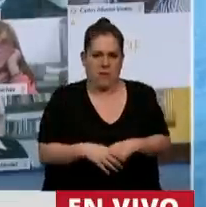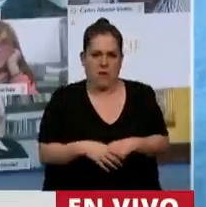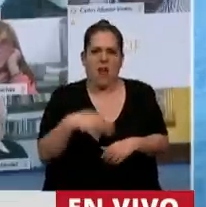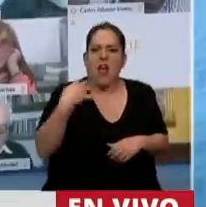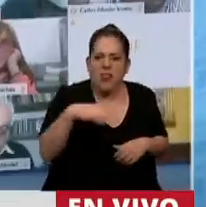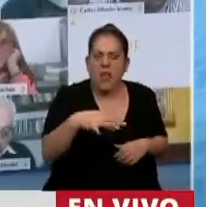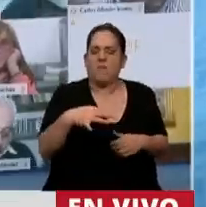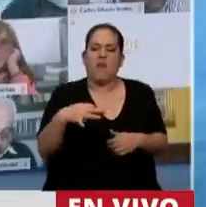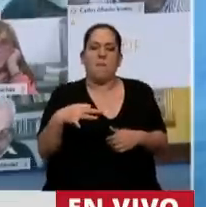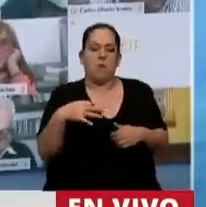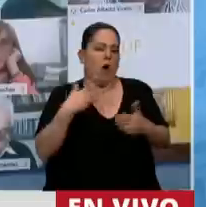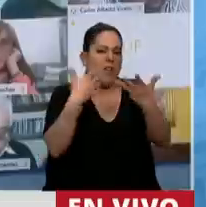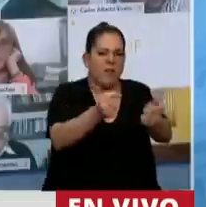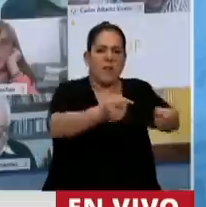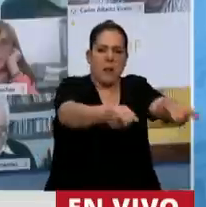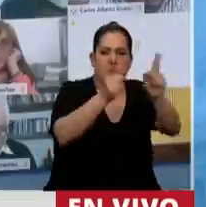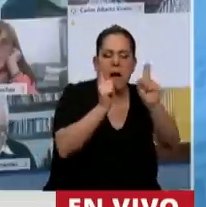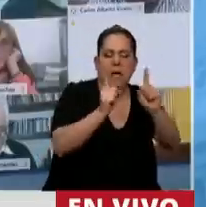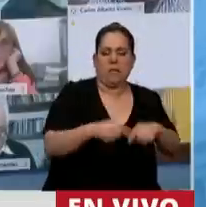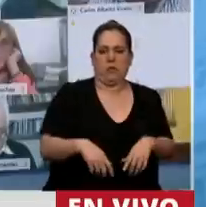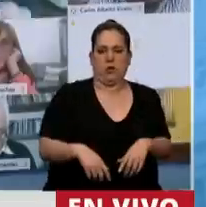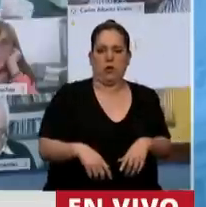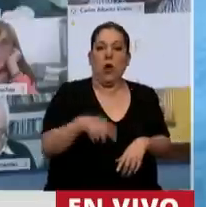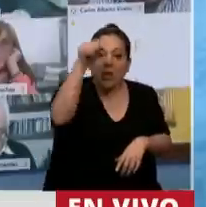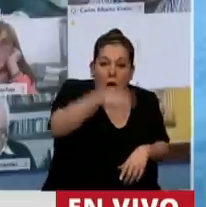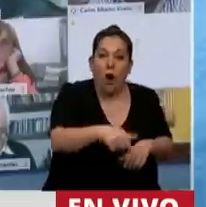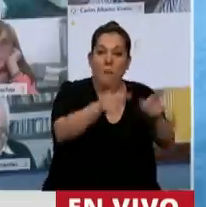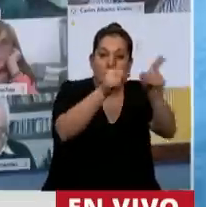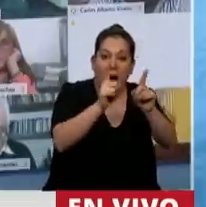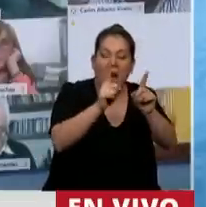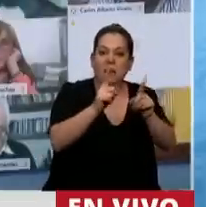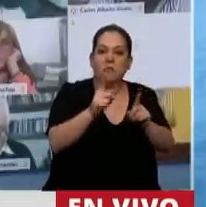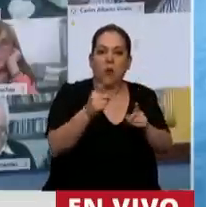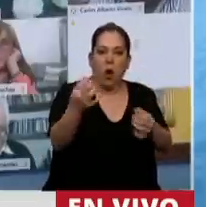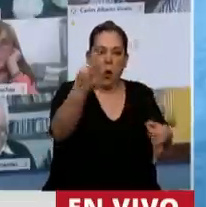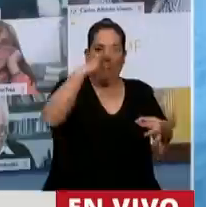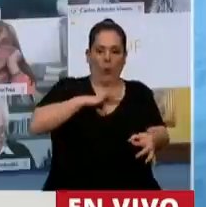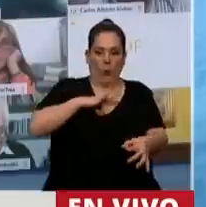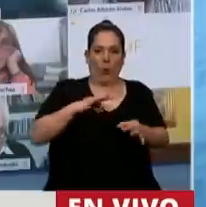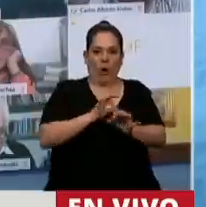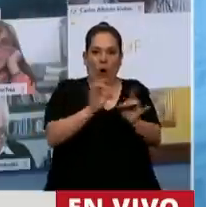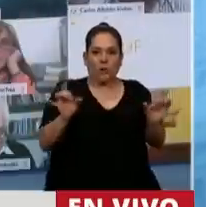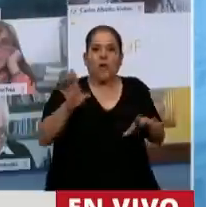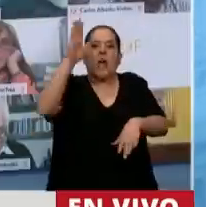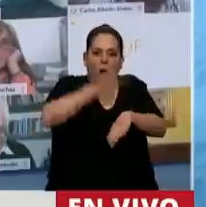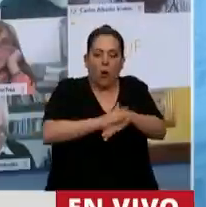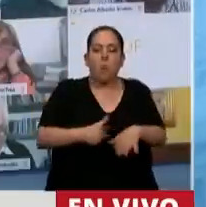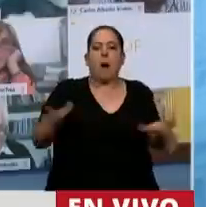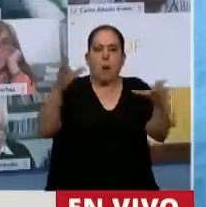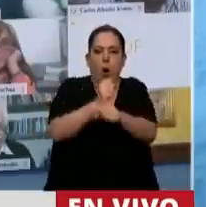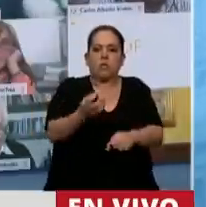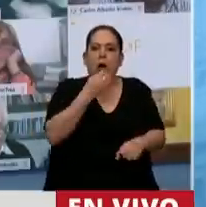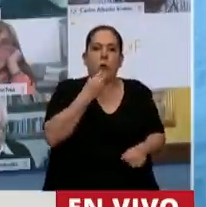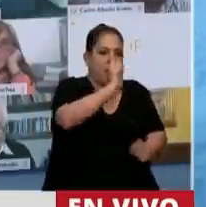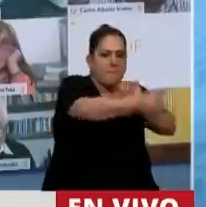maestros y a las maestras que hoy se están contagiando para repartir bolsones de comida porque ustedes dejaban el hambre por